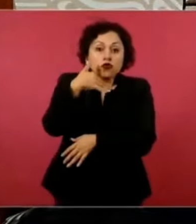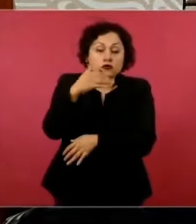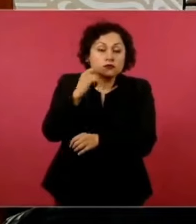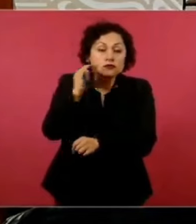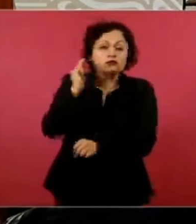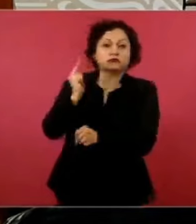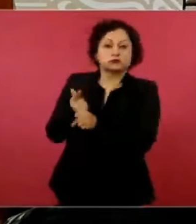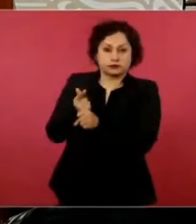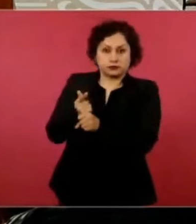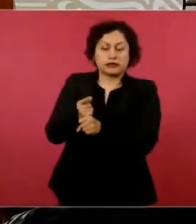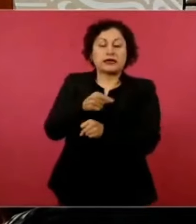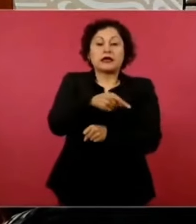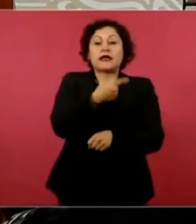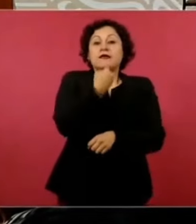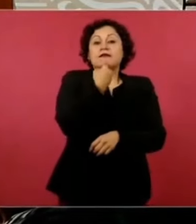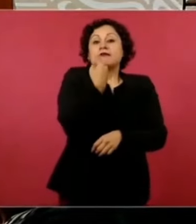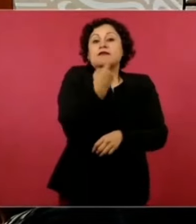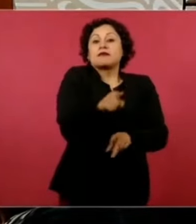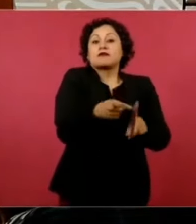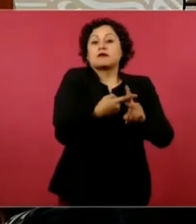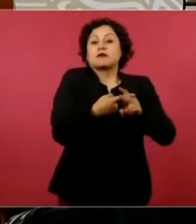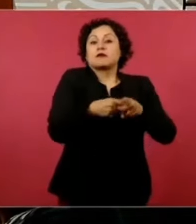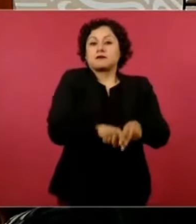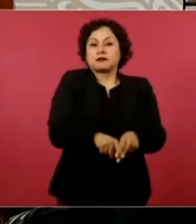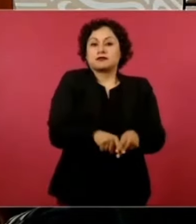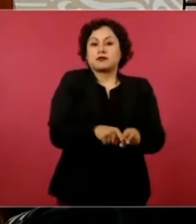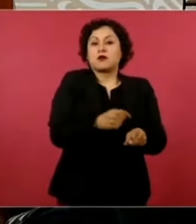del 20 de mayo de 2021.